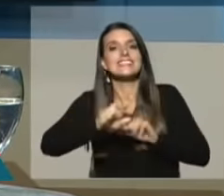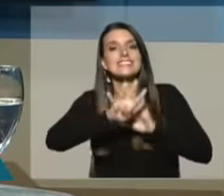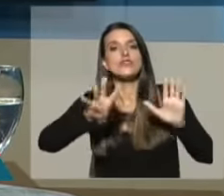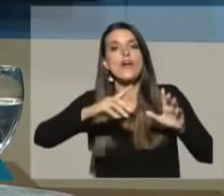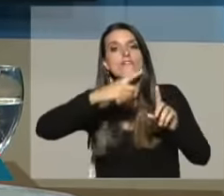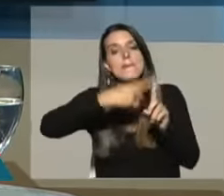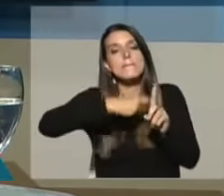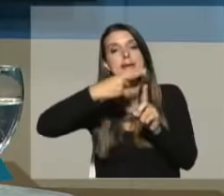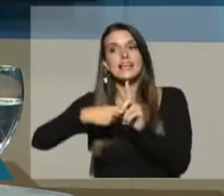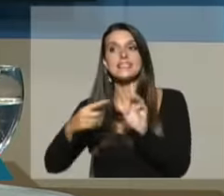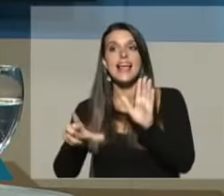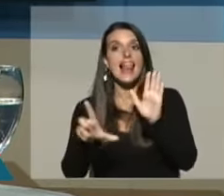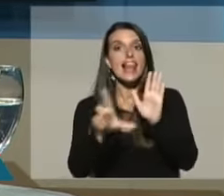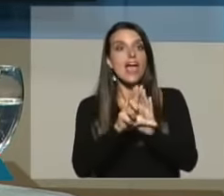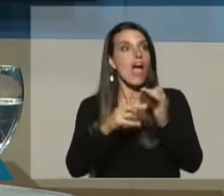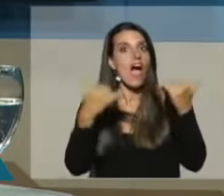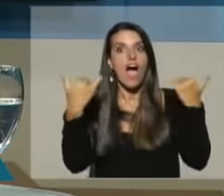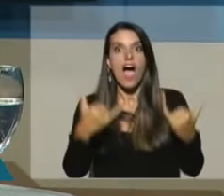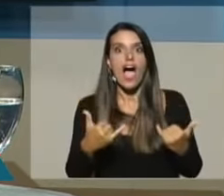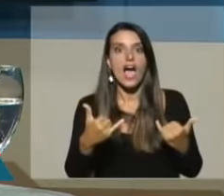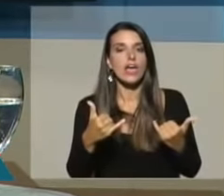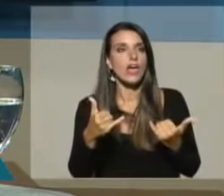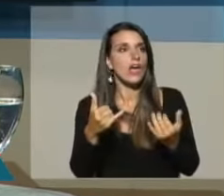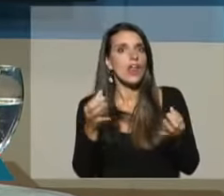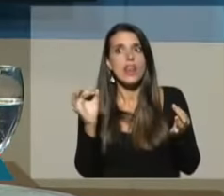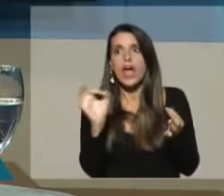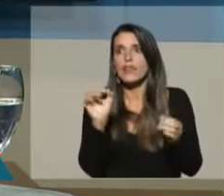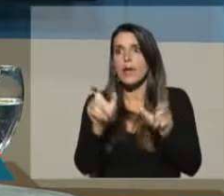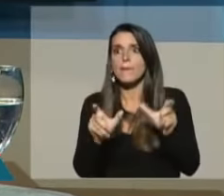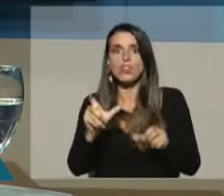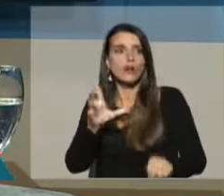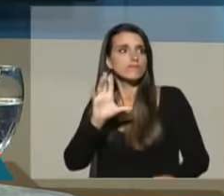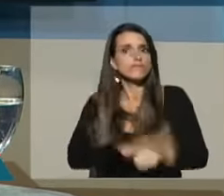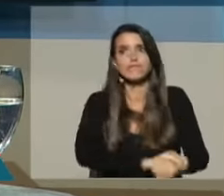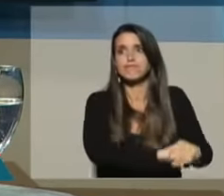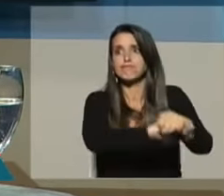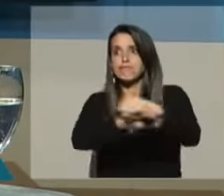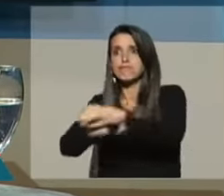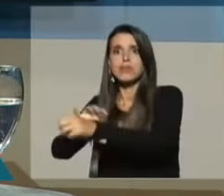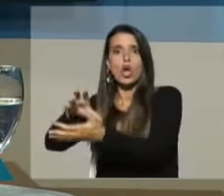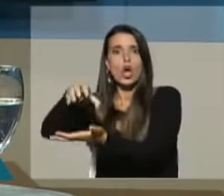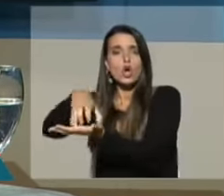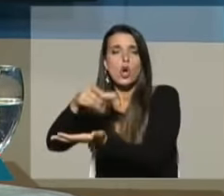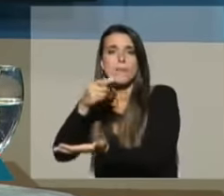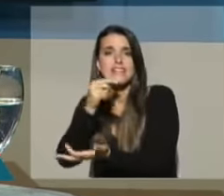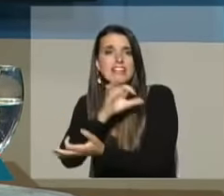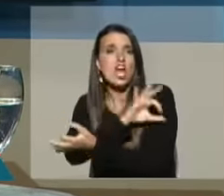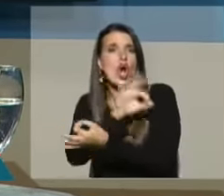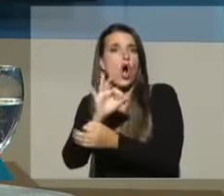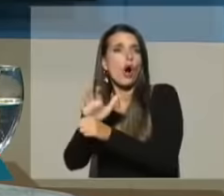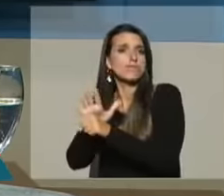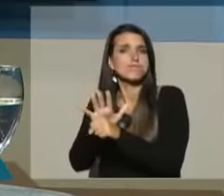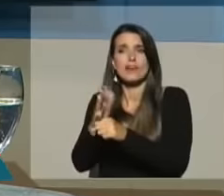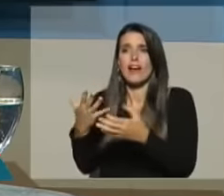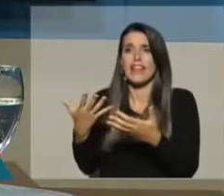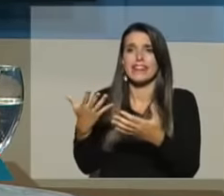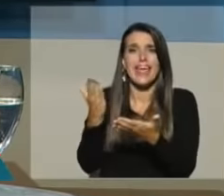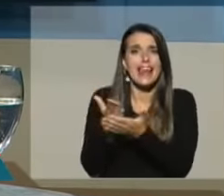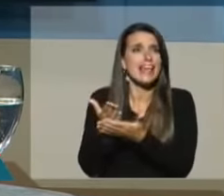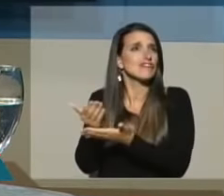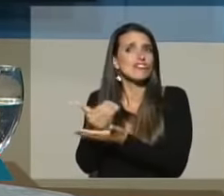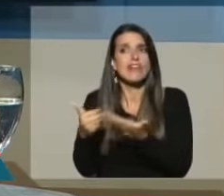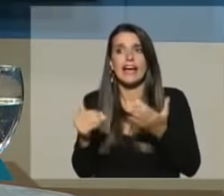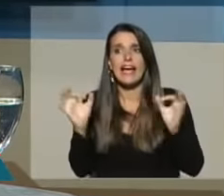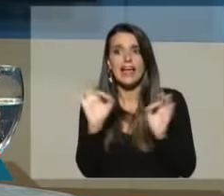meses que la ley está vigente y a nadie se le ha llevado detenido a la comisaría o se han vulnerado ningún tipo de derechos. El